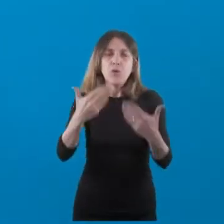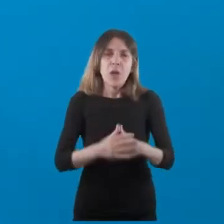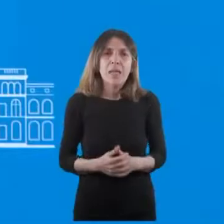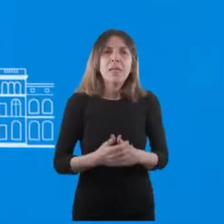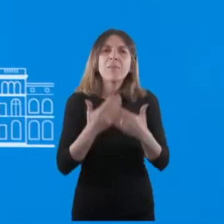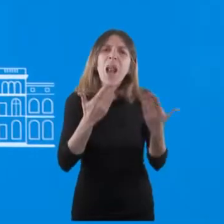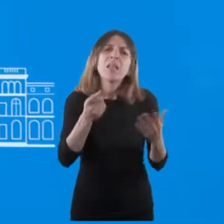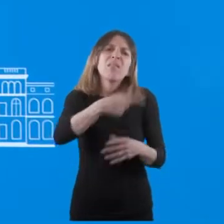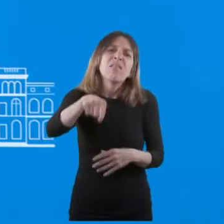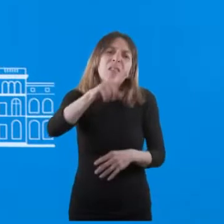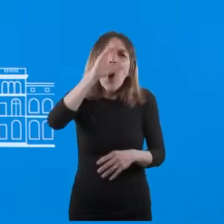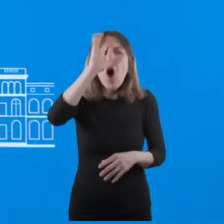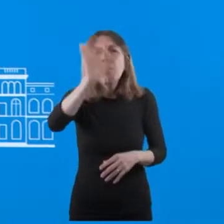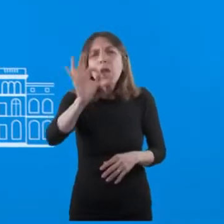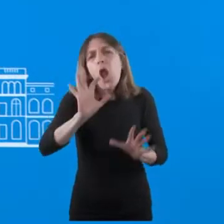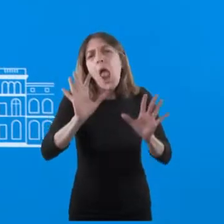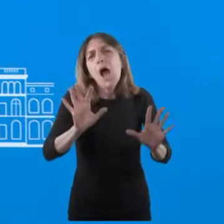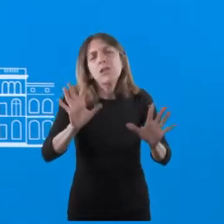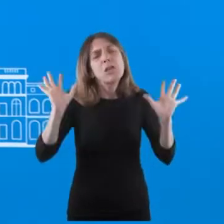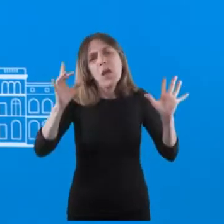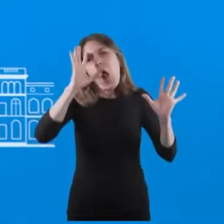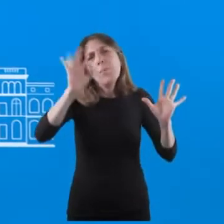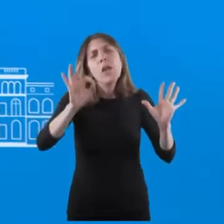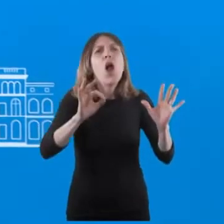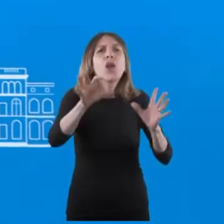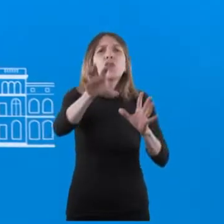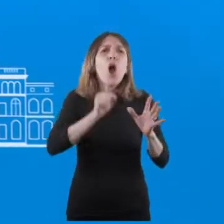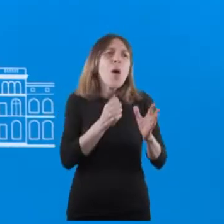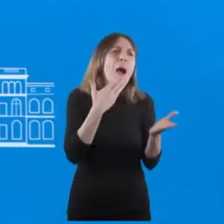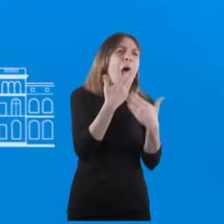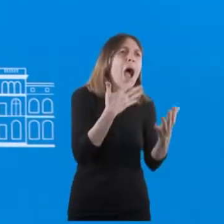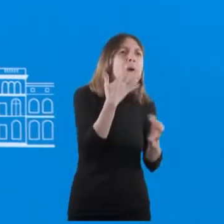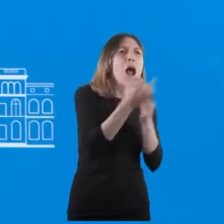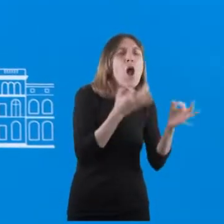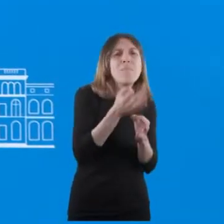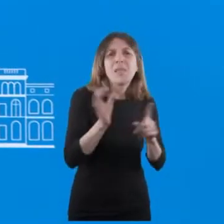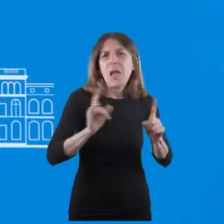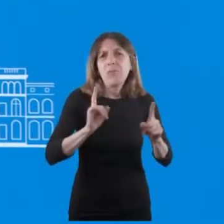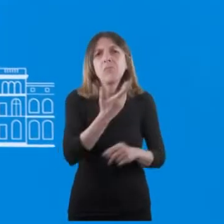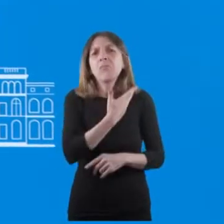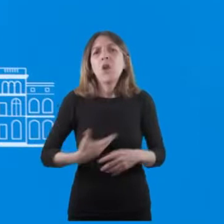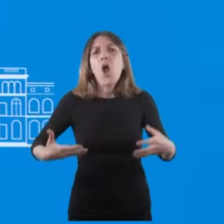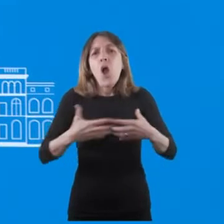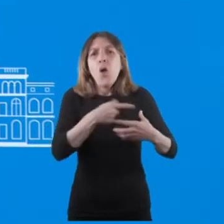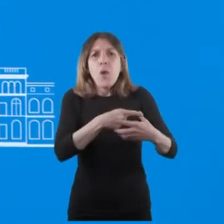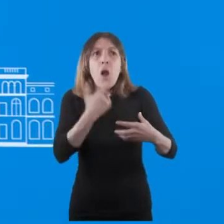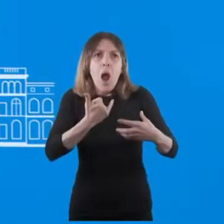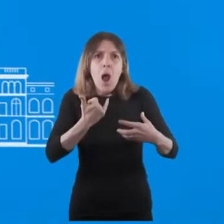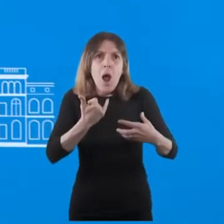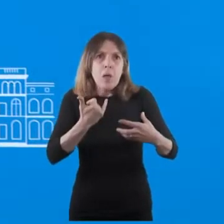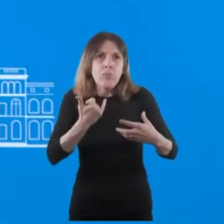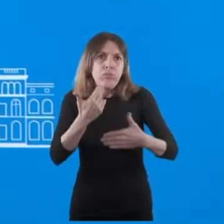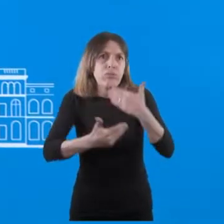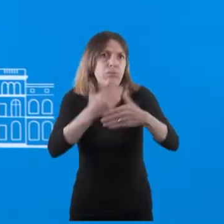Luciana. Son opiniones, las tomamos como opiniones y no comentamos opiniones. El gobierno en un momento de un crecimiento inédito para la